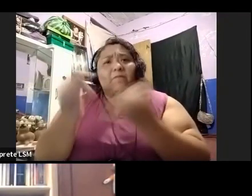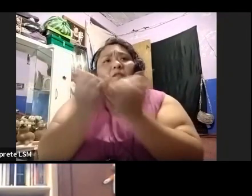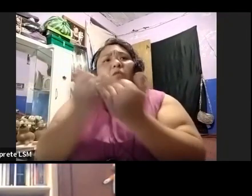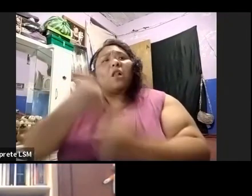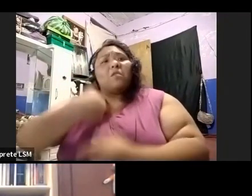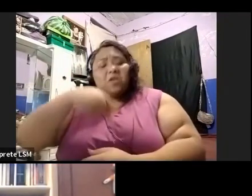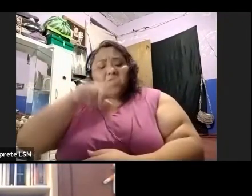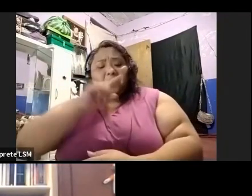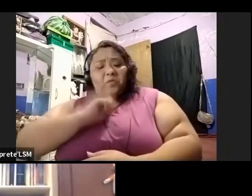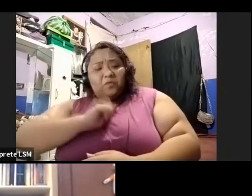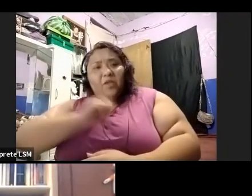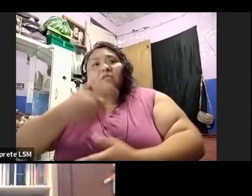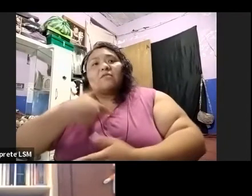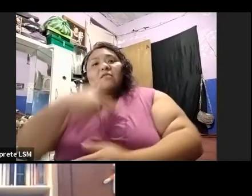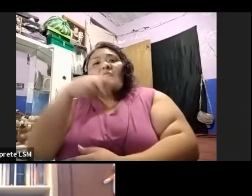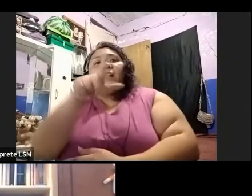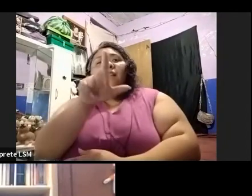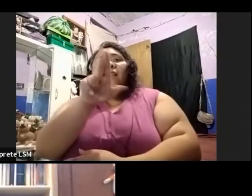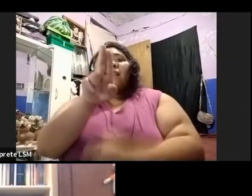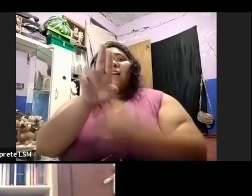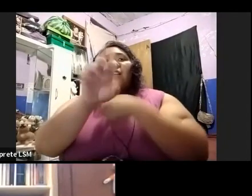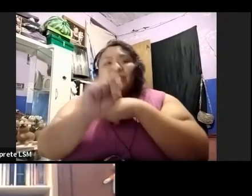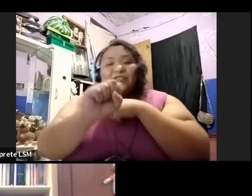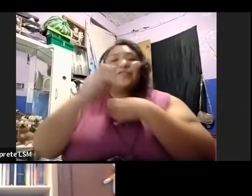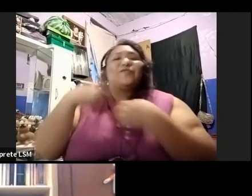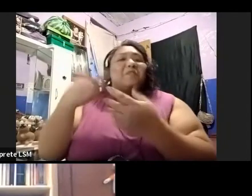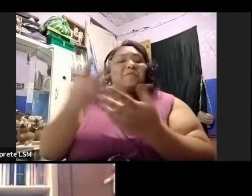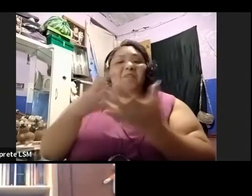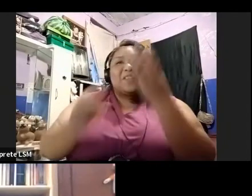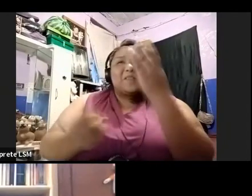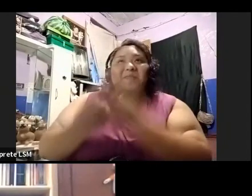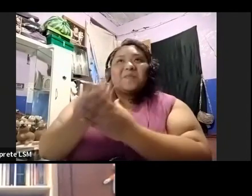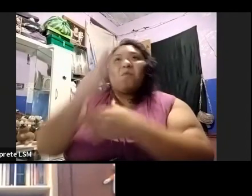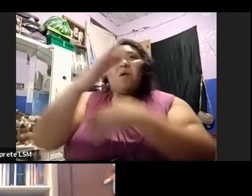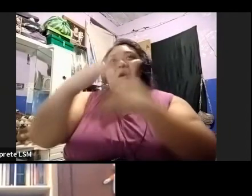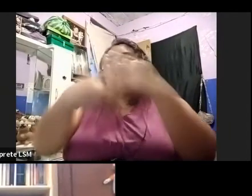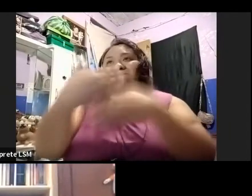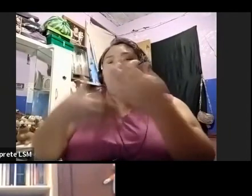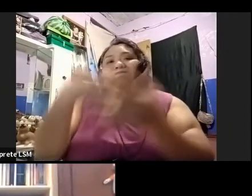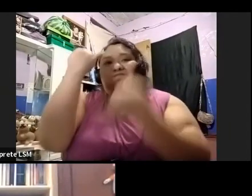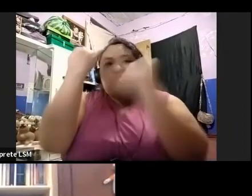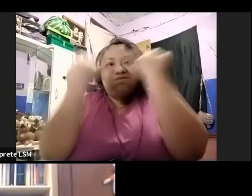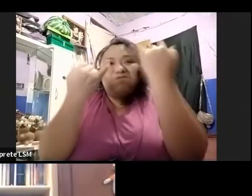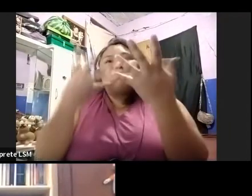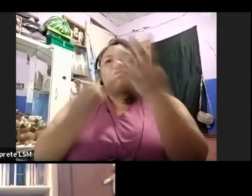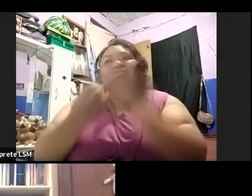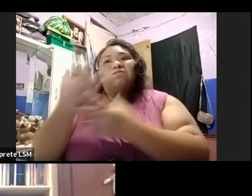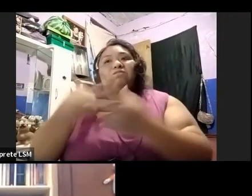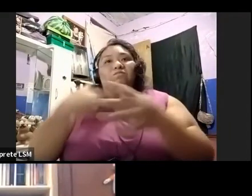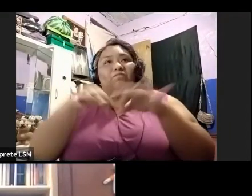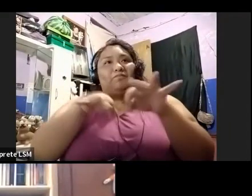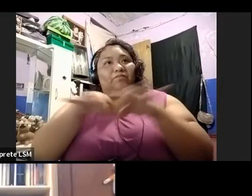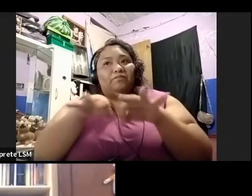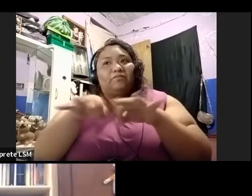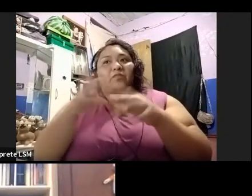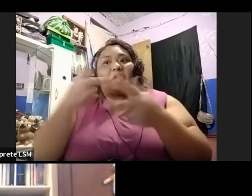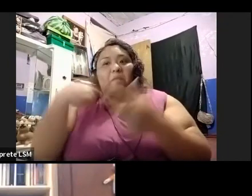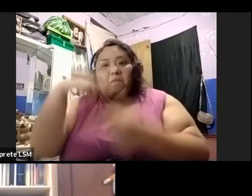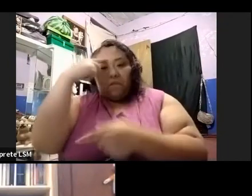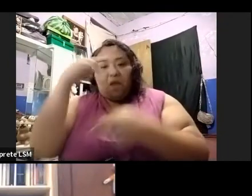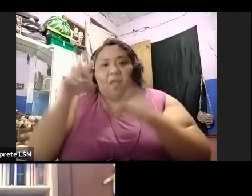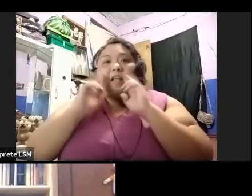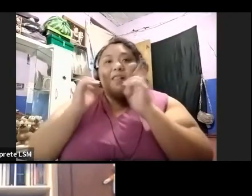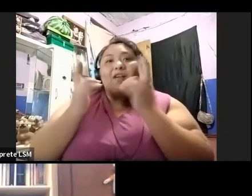luz se está renovando, entonces voy a estar trabajando mucho en la parte de los círculos de lectura en